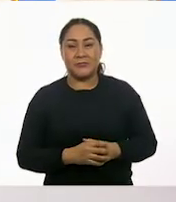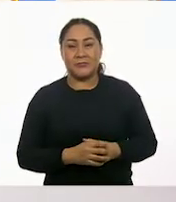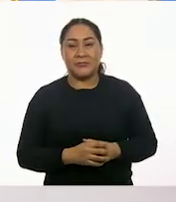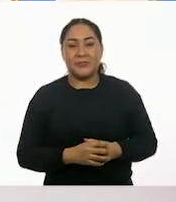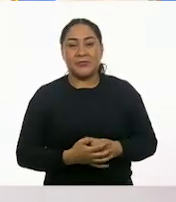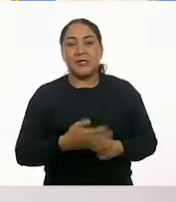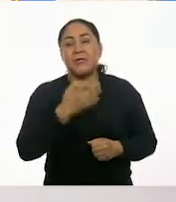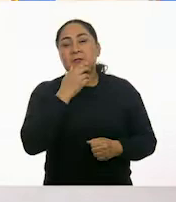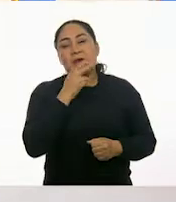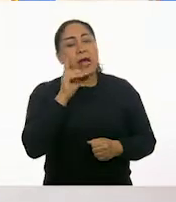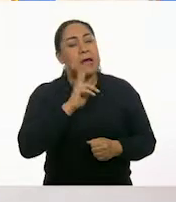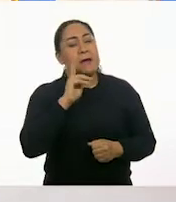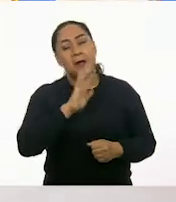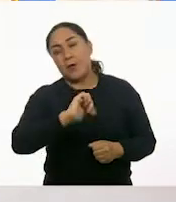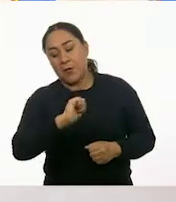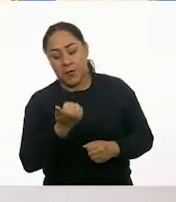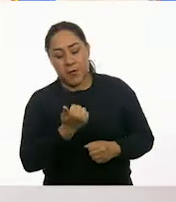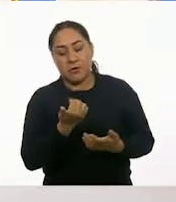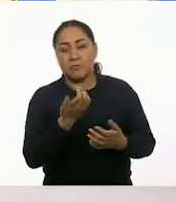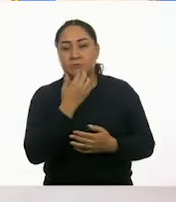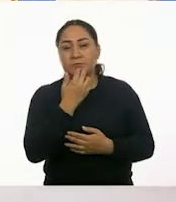A ver, este que está aquí.